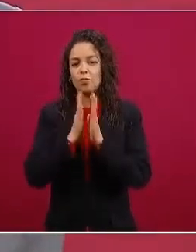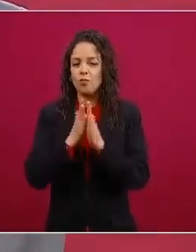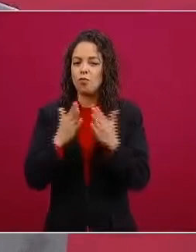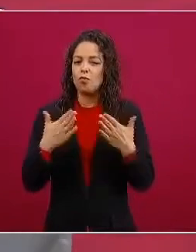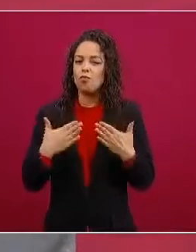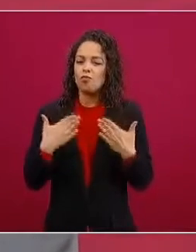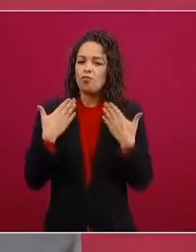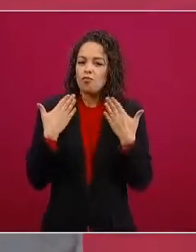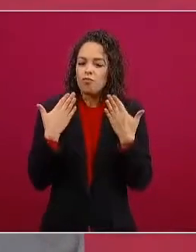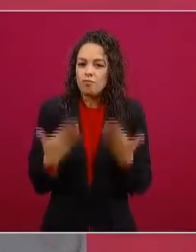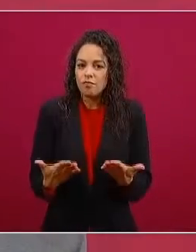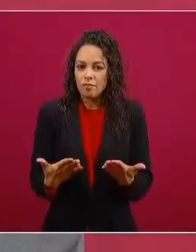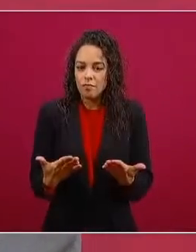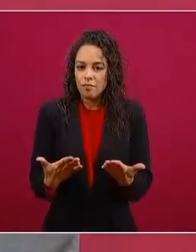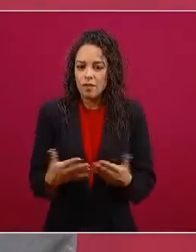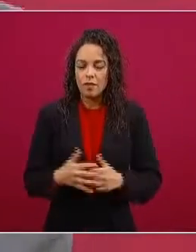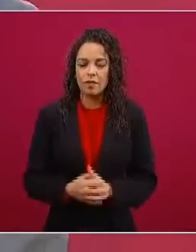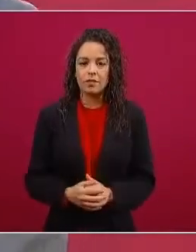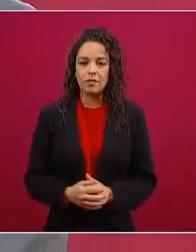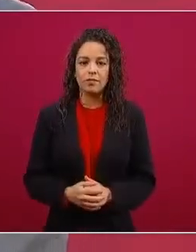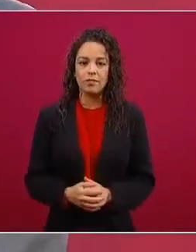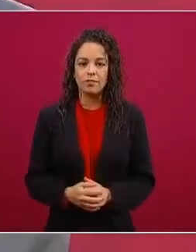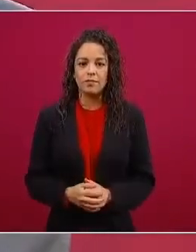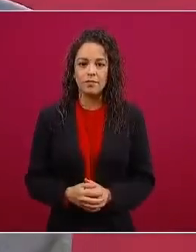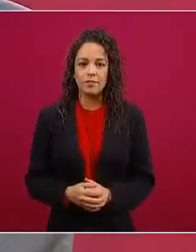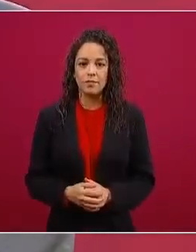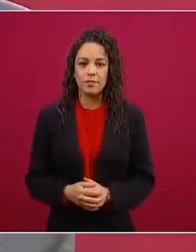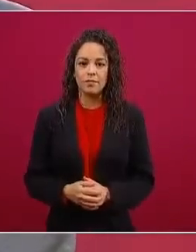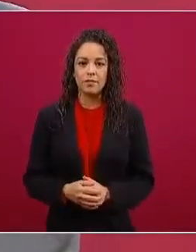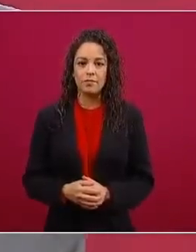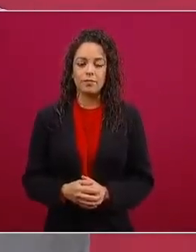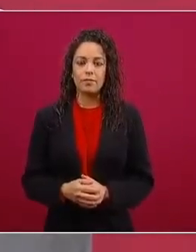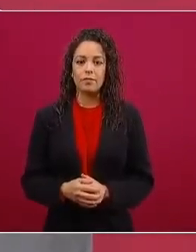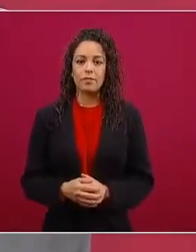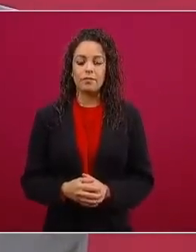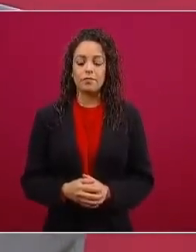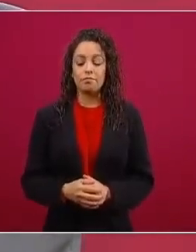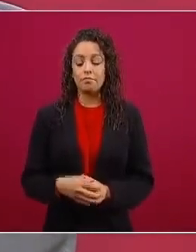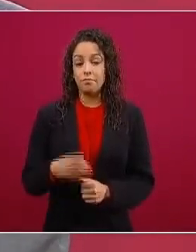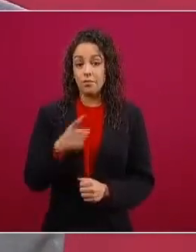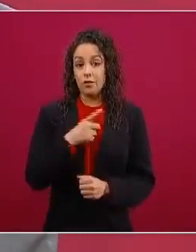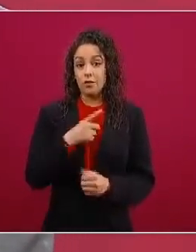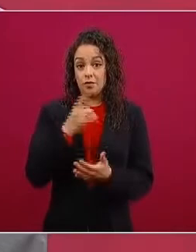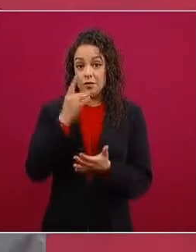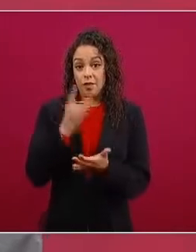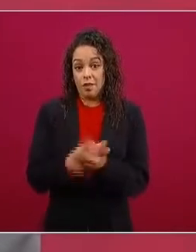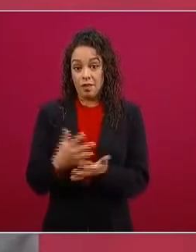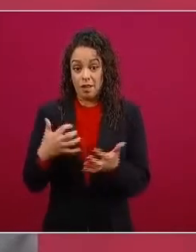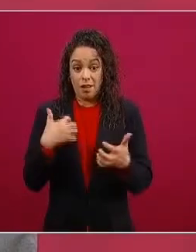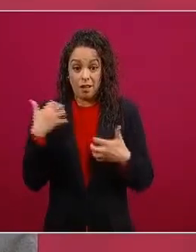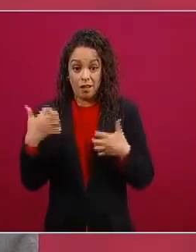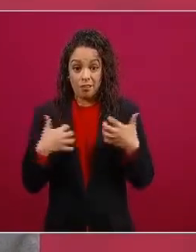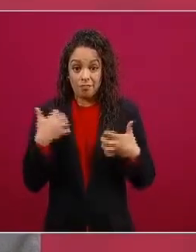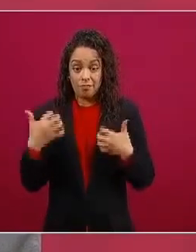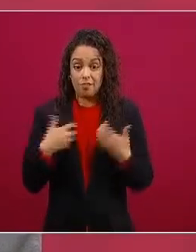y que no es nada más quejarnos por lo que nos dejaron